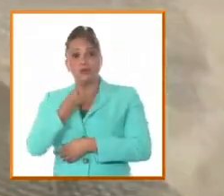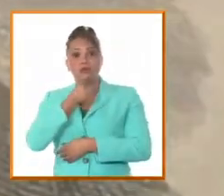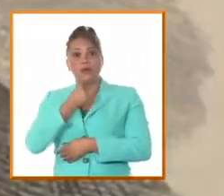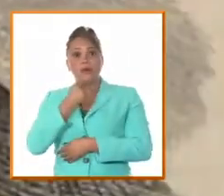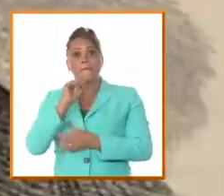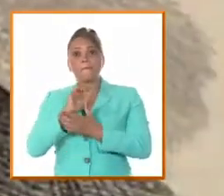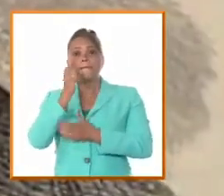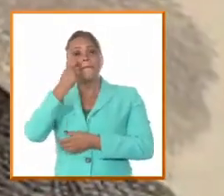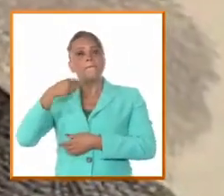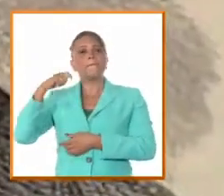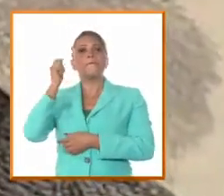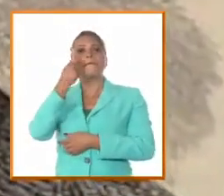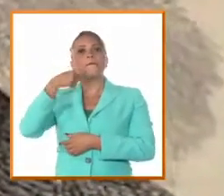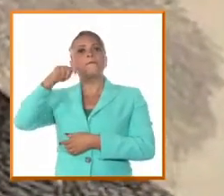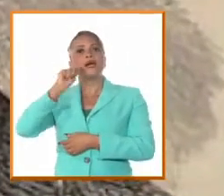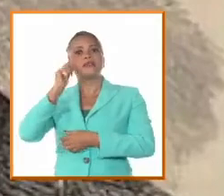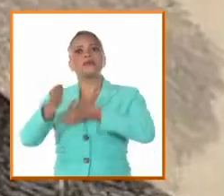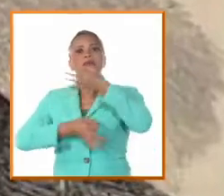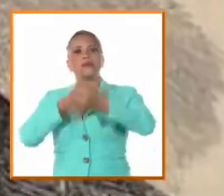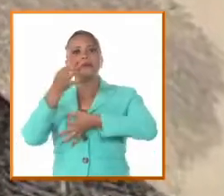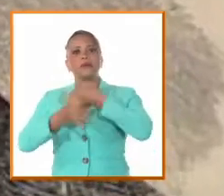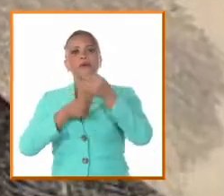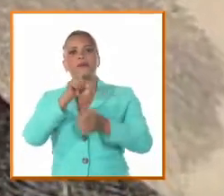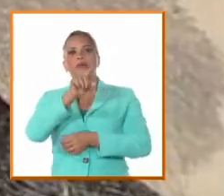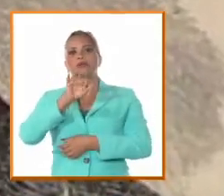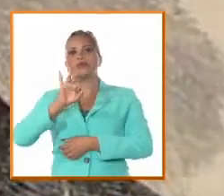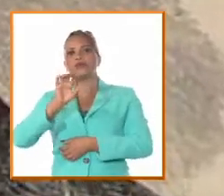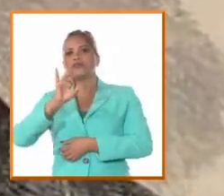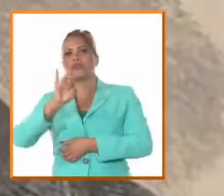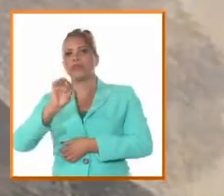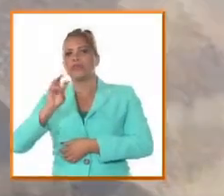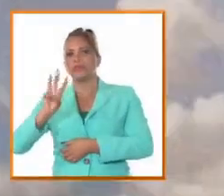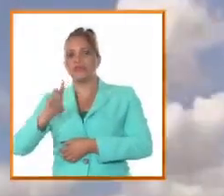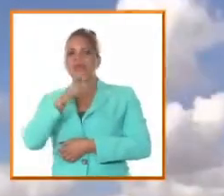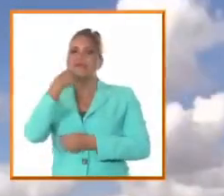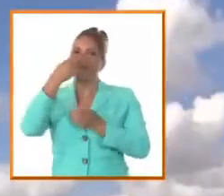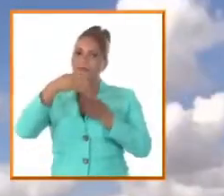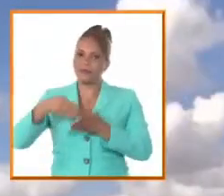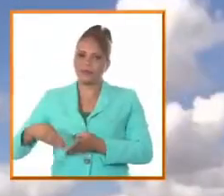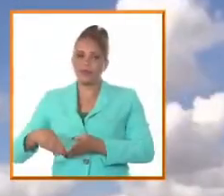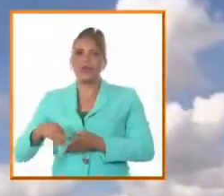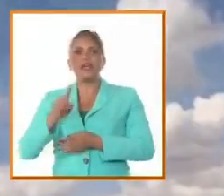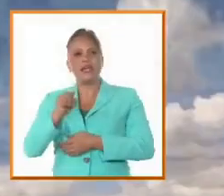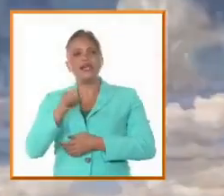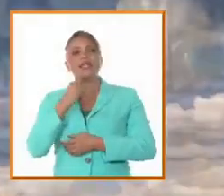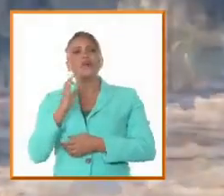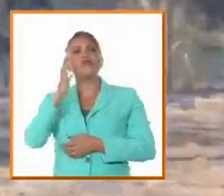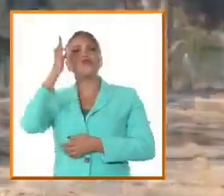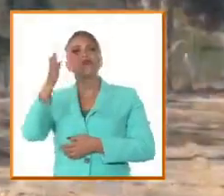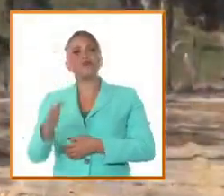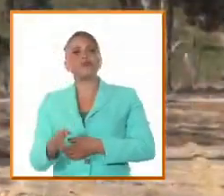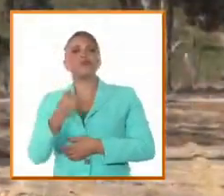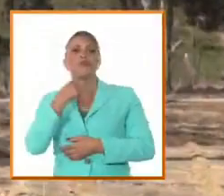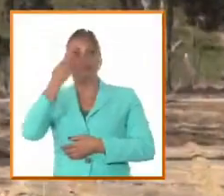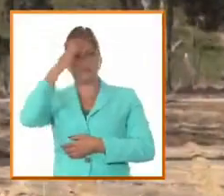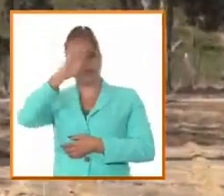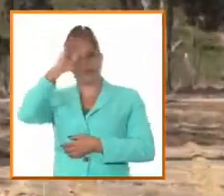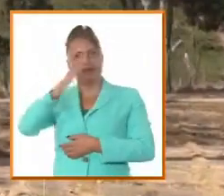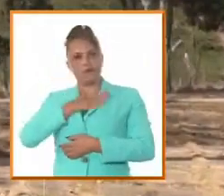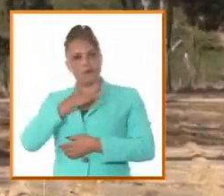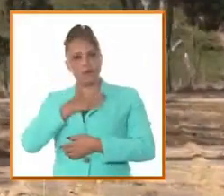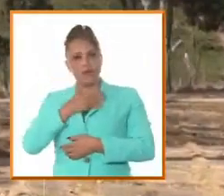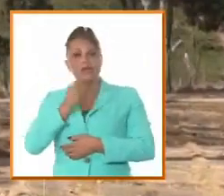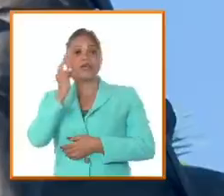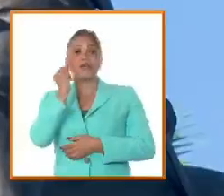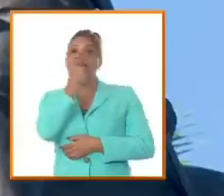Máximo Gómez dijo en julio del propio año 1873, en que murió, que estaba llamado a ser el futuro sucre cubano, y a quien el